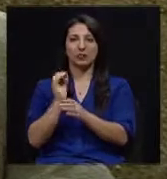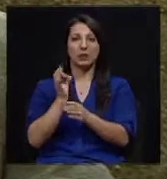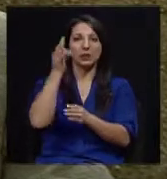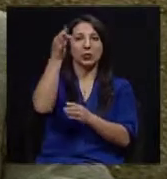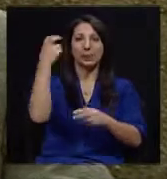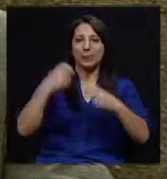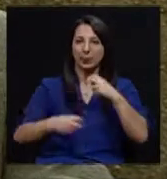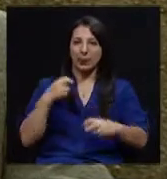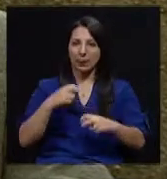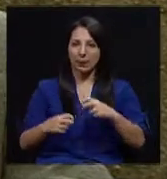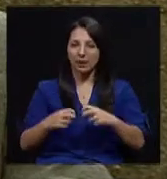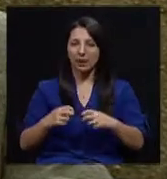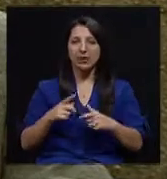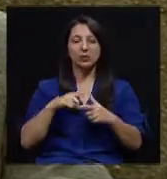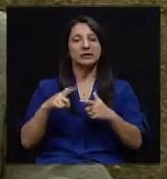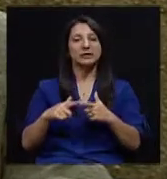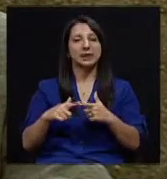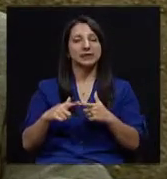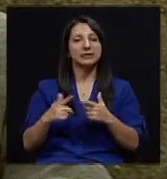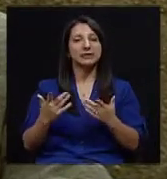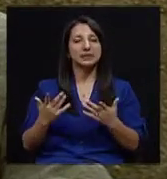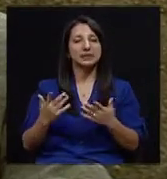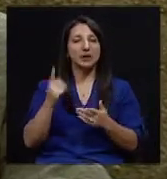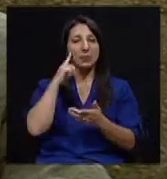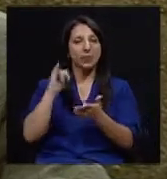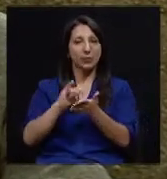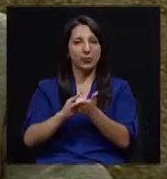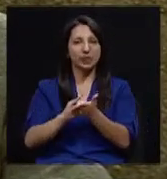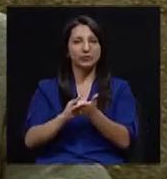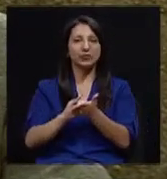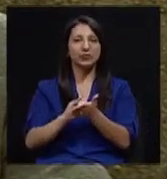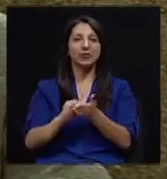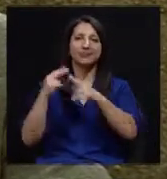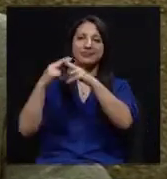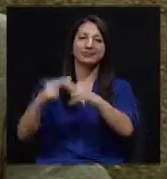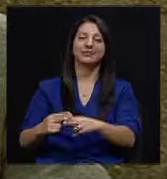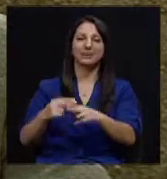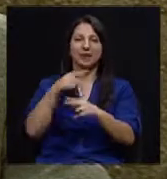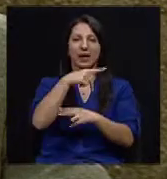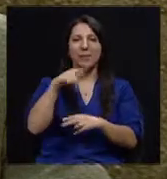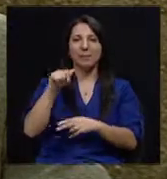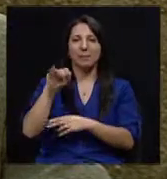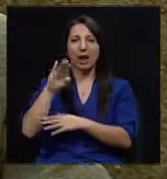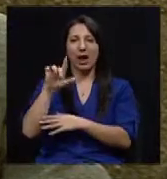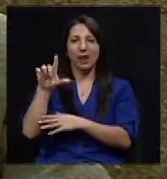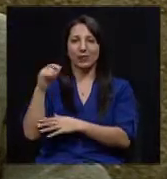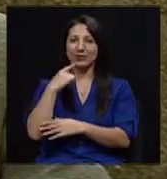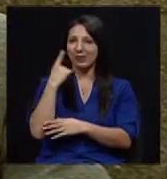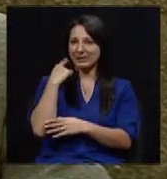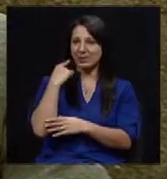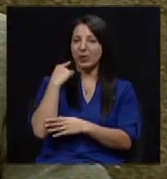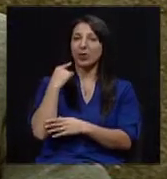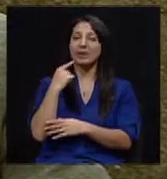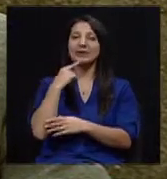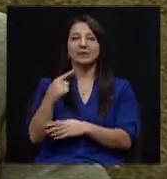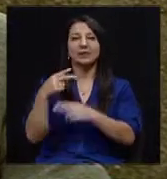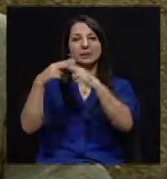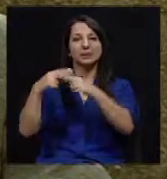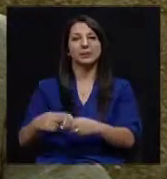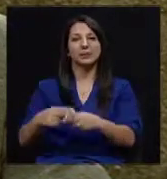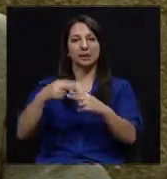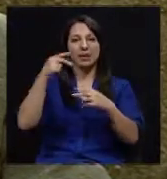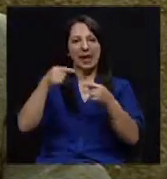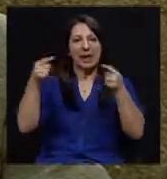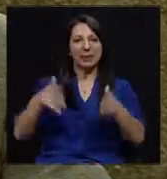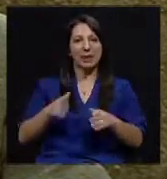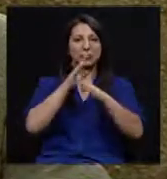a futuro. De manera que, de ahí viene el calificativo que Pablo mencionaba ahora, que se le ha llamado un